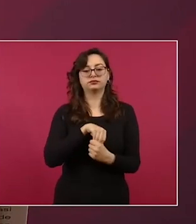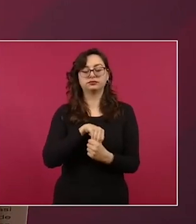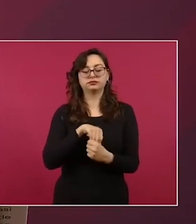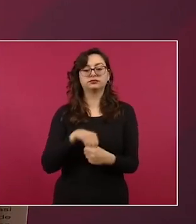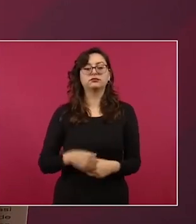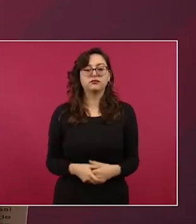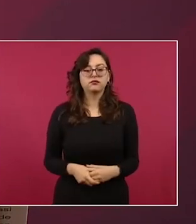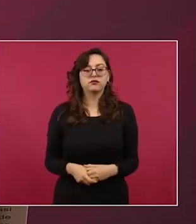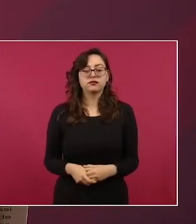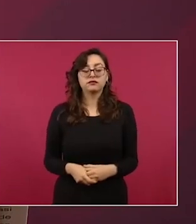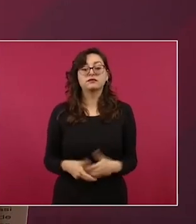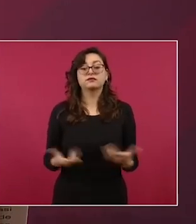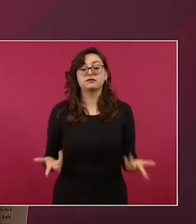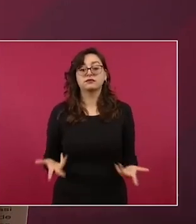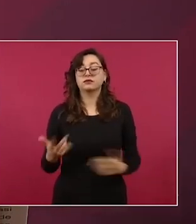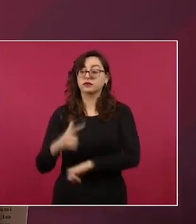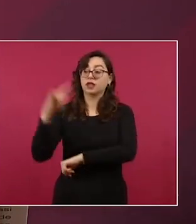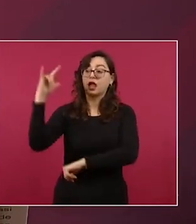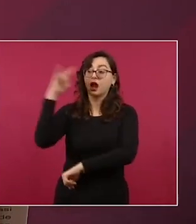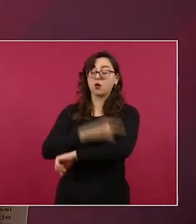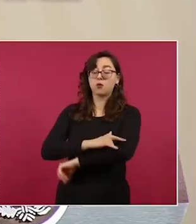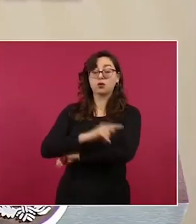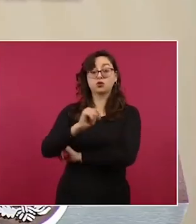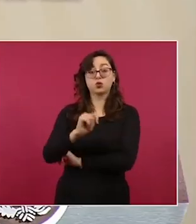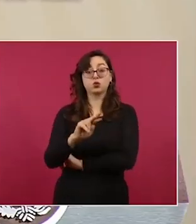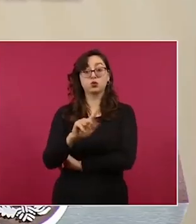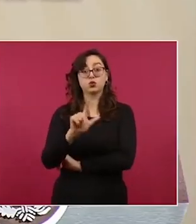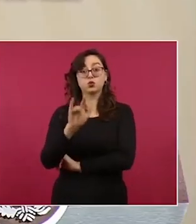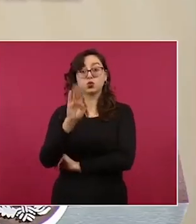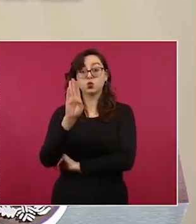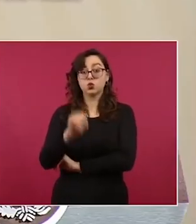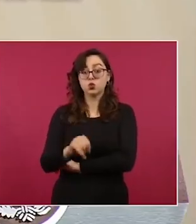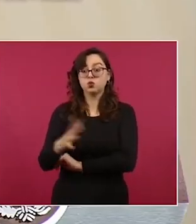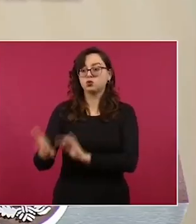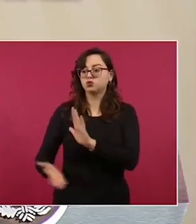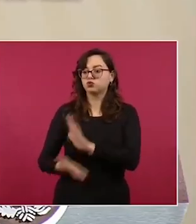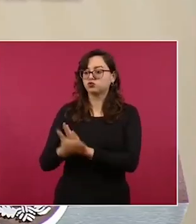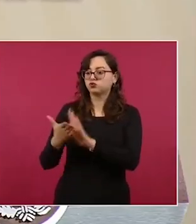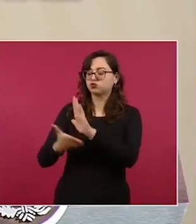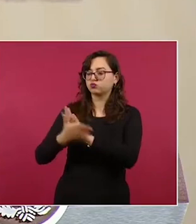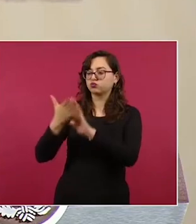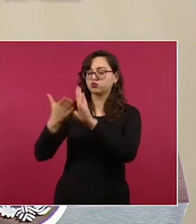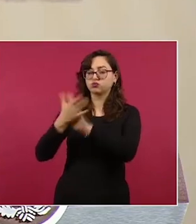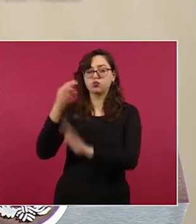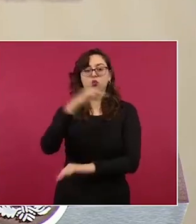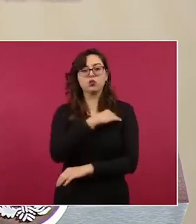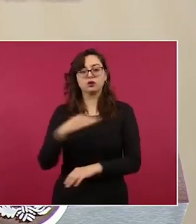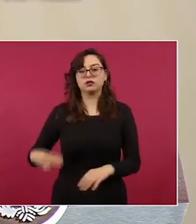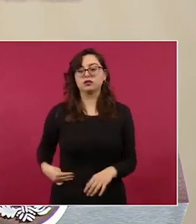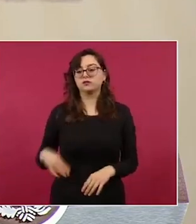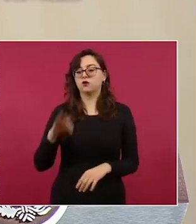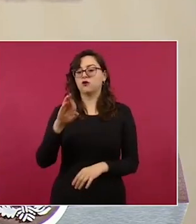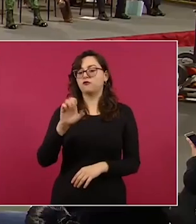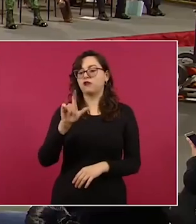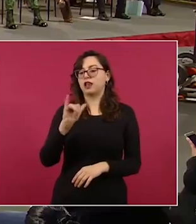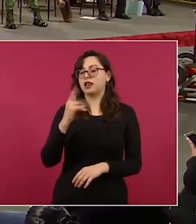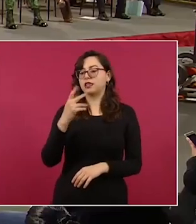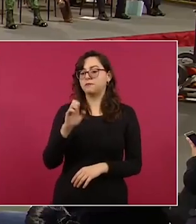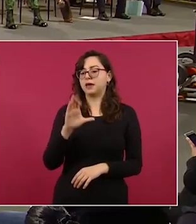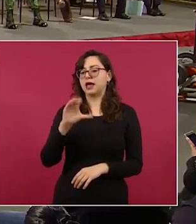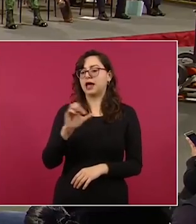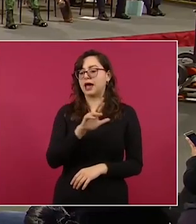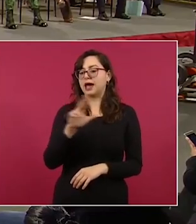también, el Aeropuerto Internacional de Tulum que se construye en tierras de Felipe Carrillo Puerto y por supuesto la inversión